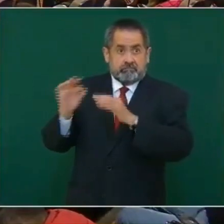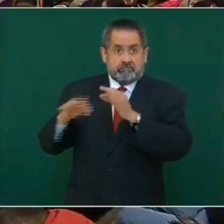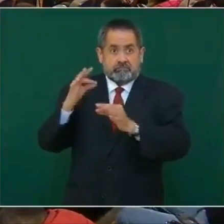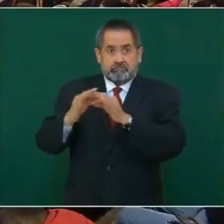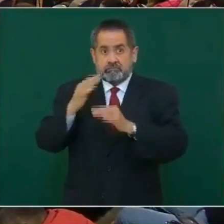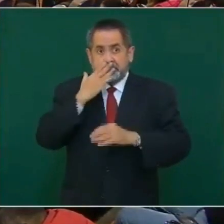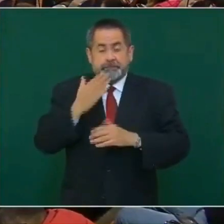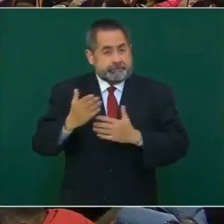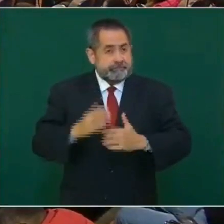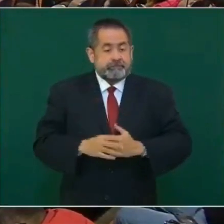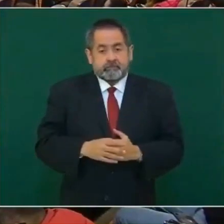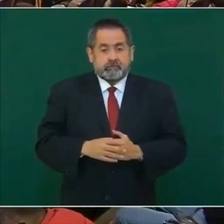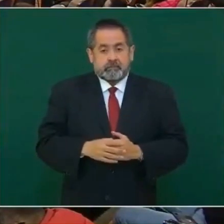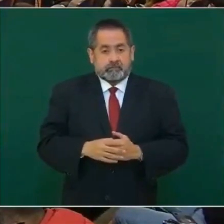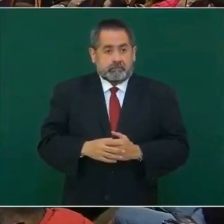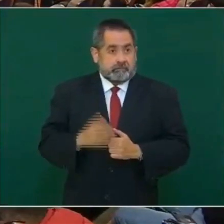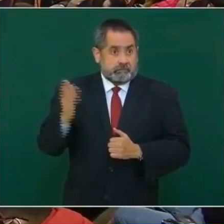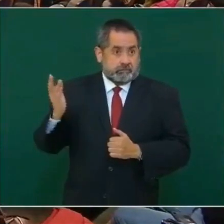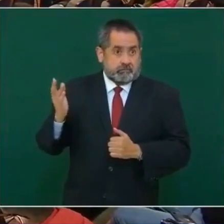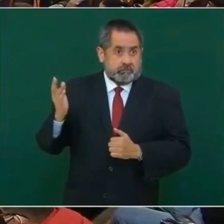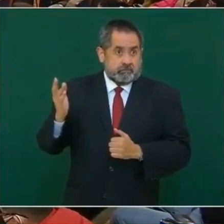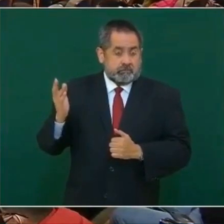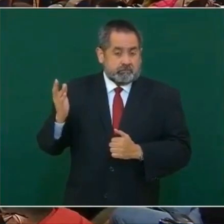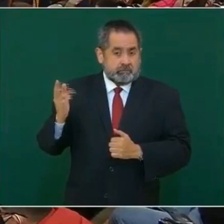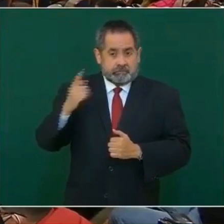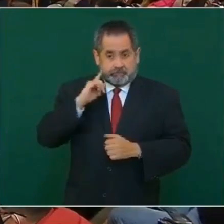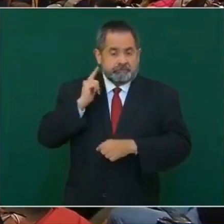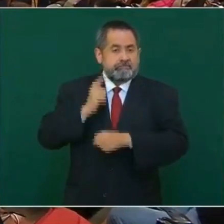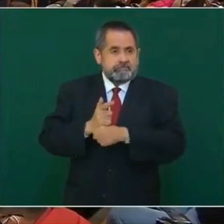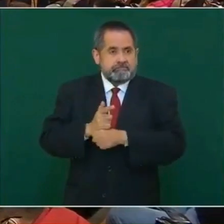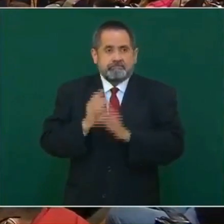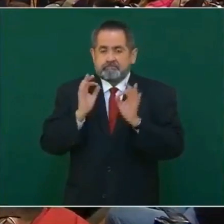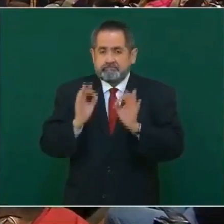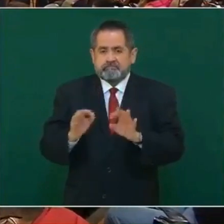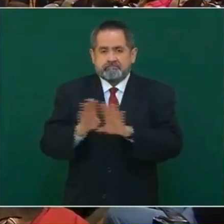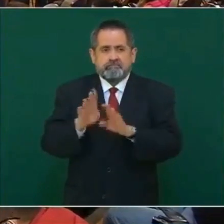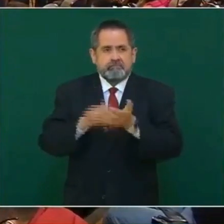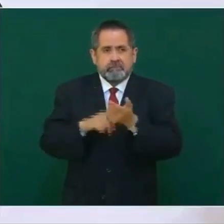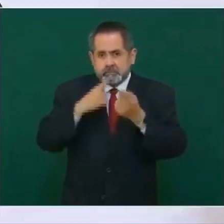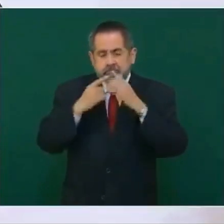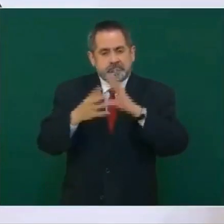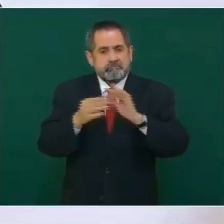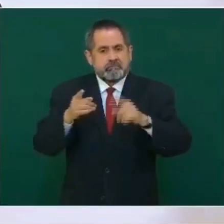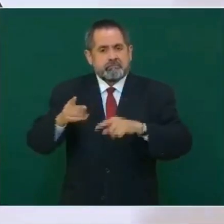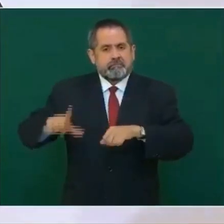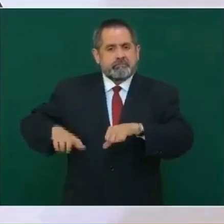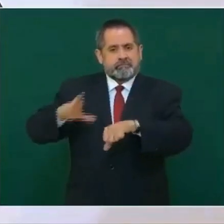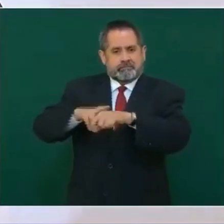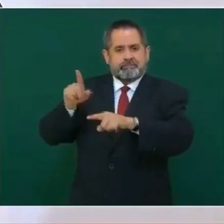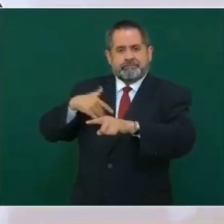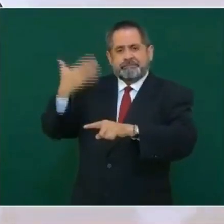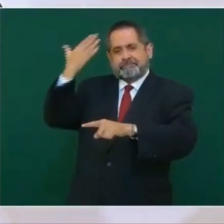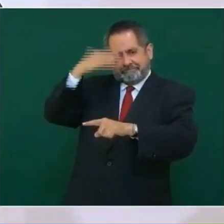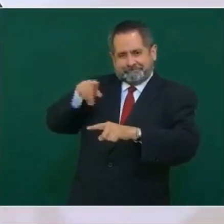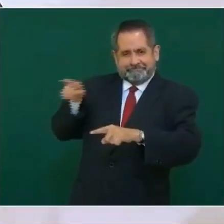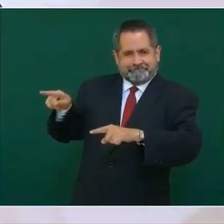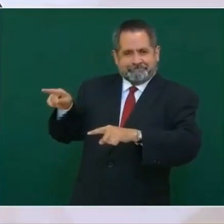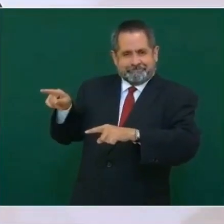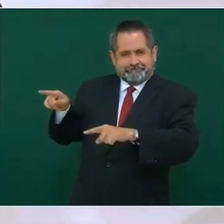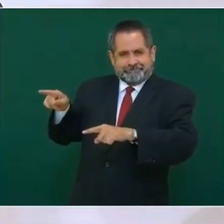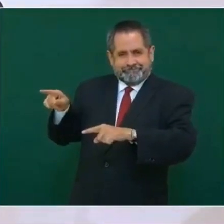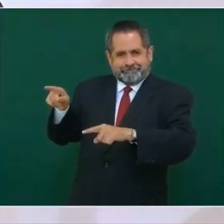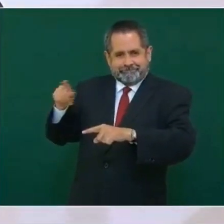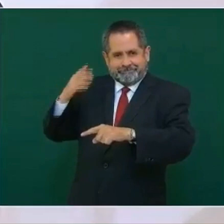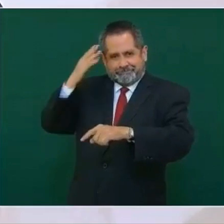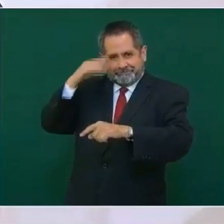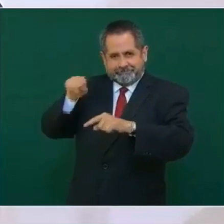se demuestra, pues el gobernador sabe, porque